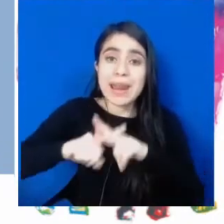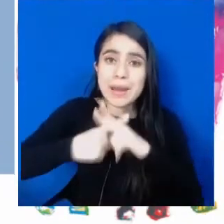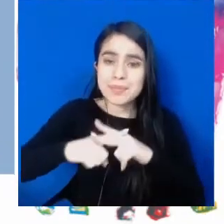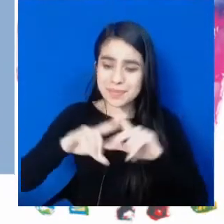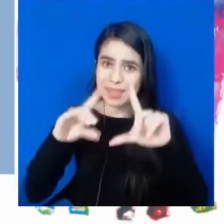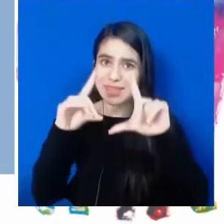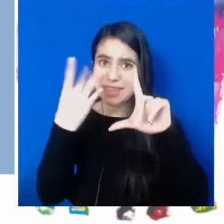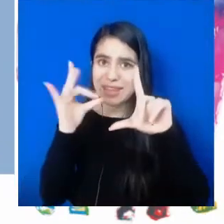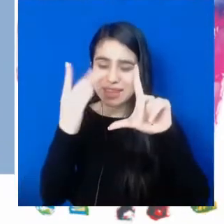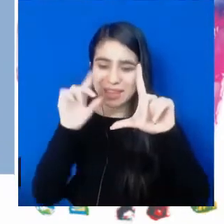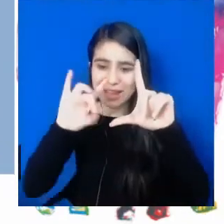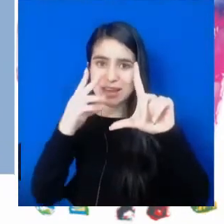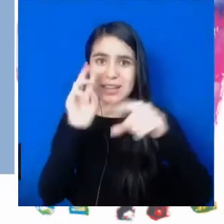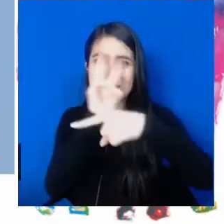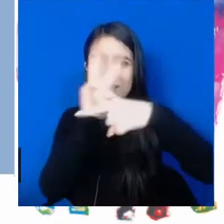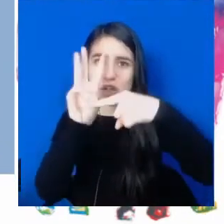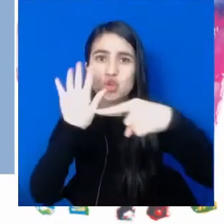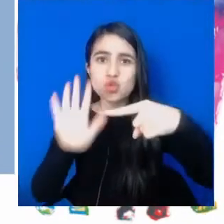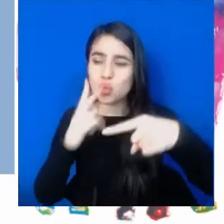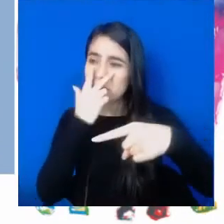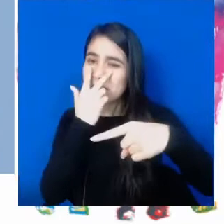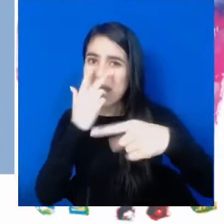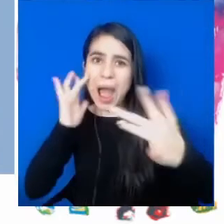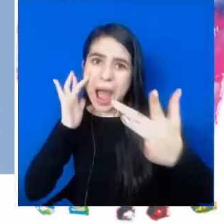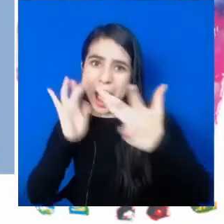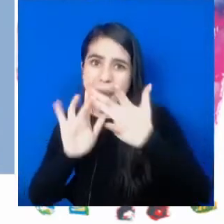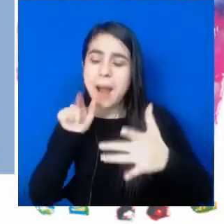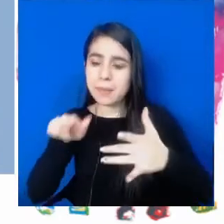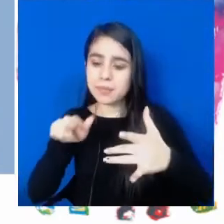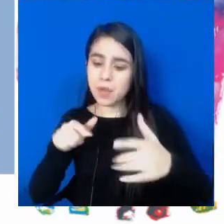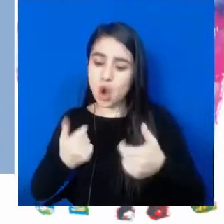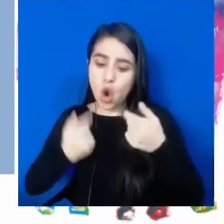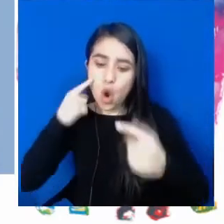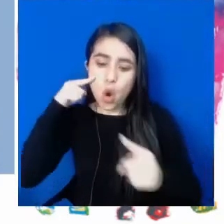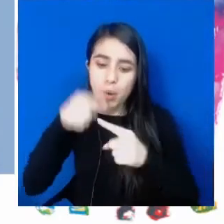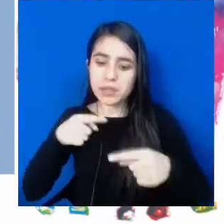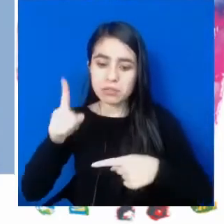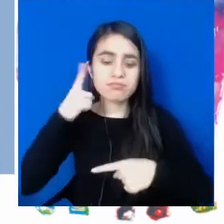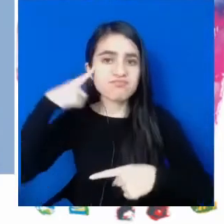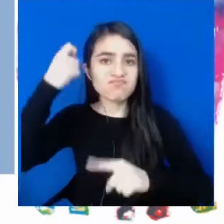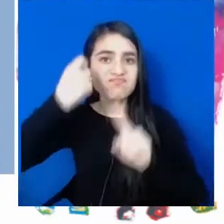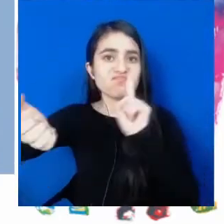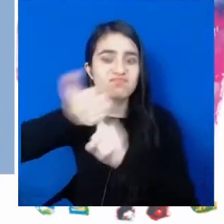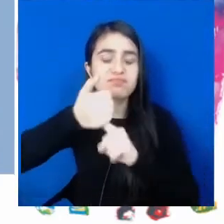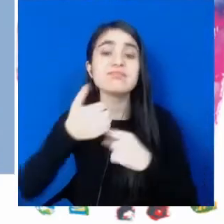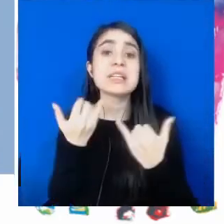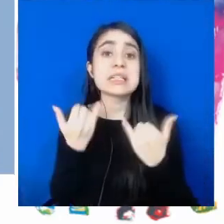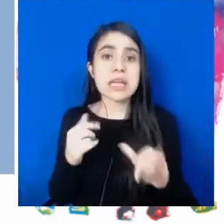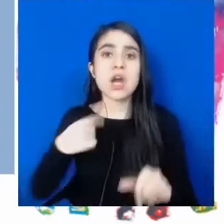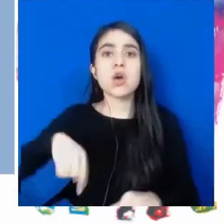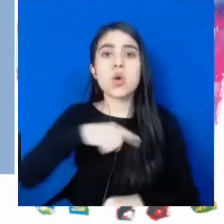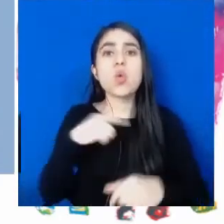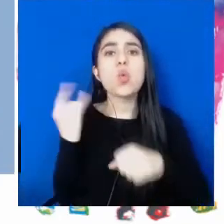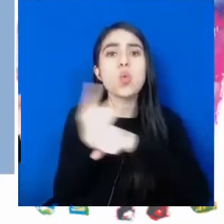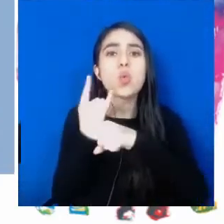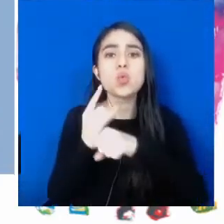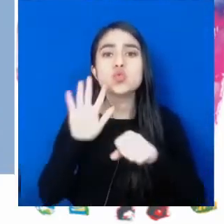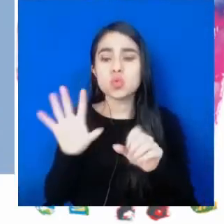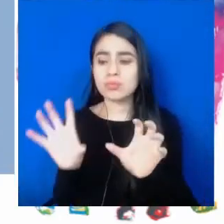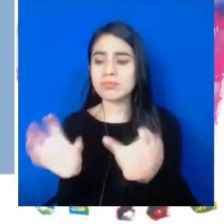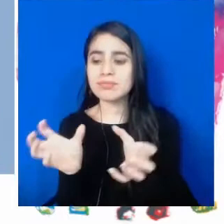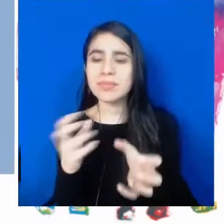las herramientas digitales y las plataformas que tenemos en el INSI para poder lograr este reto. Es así como